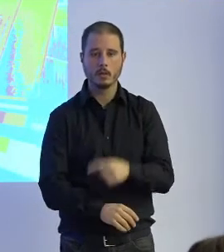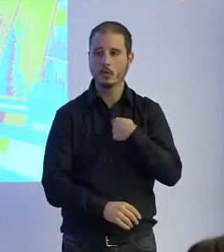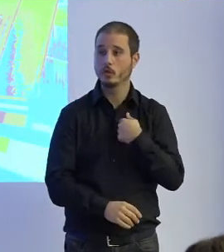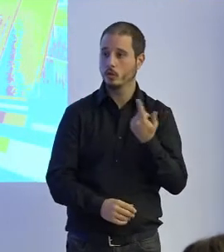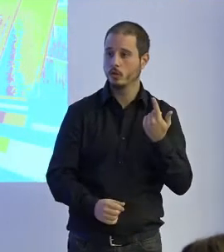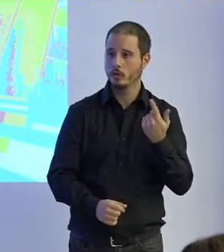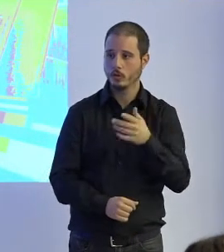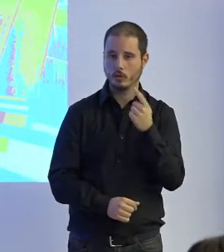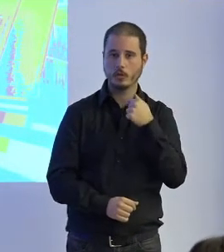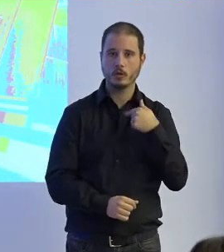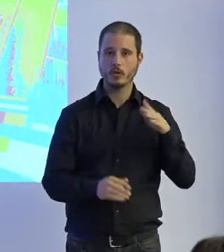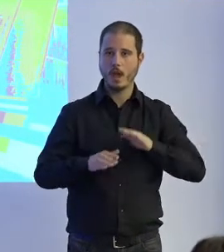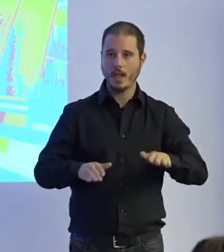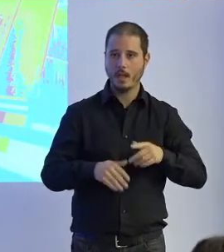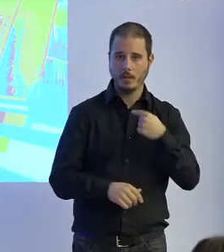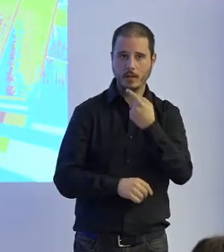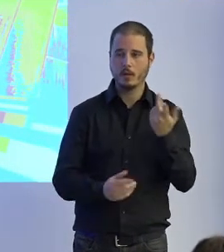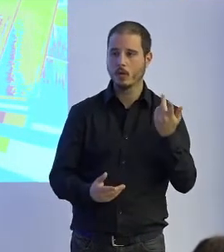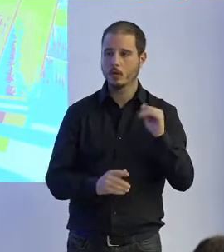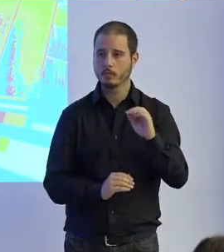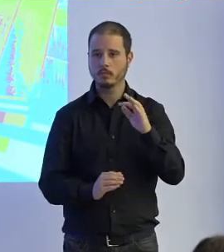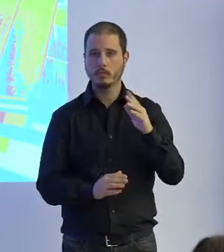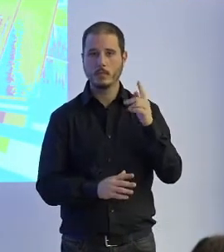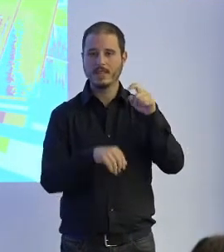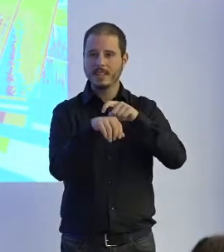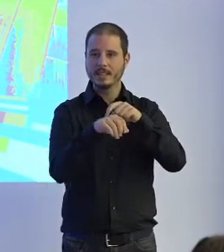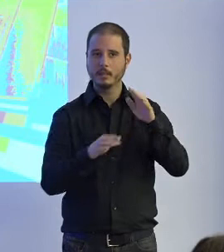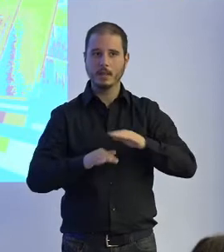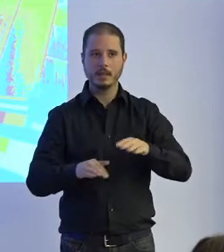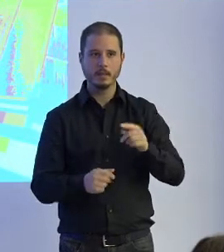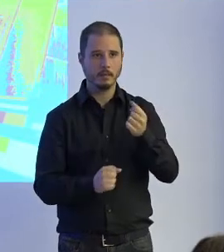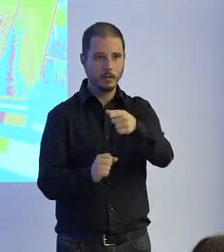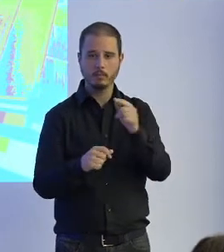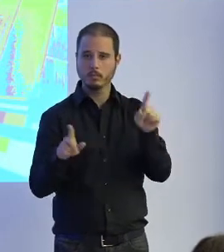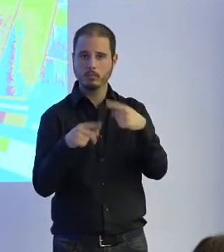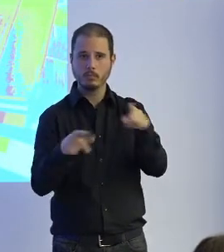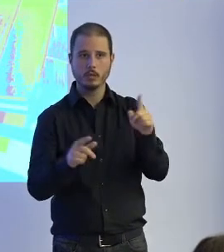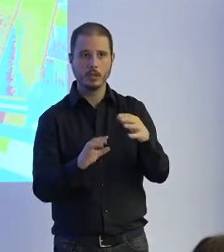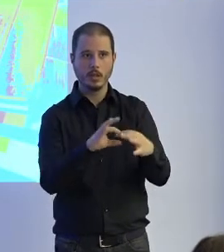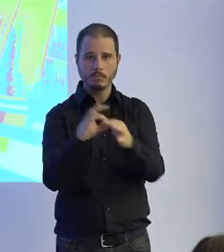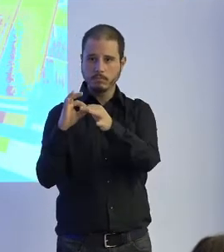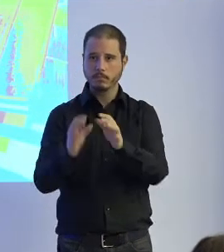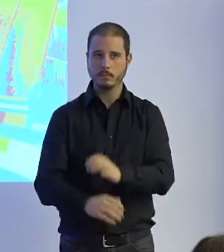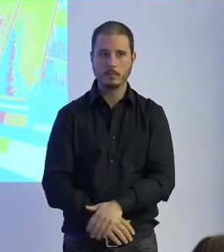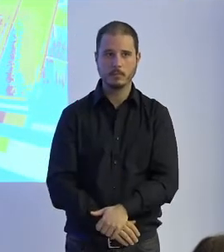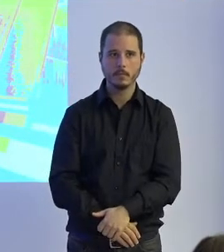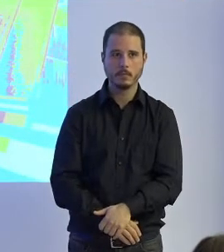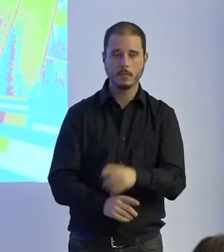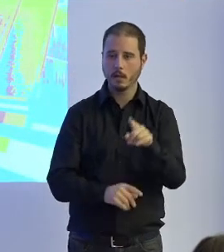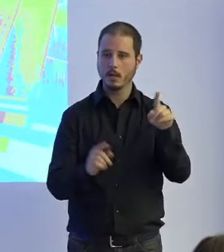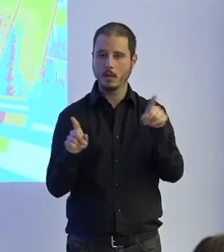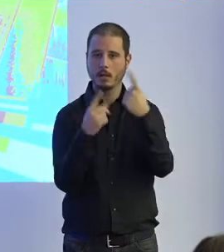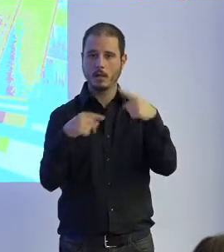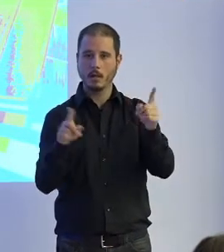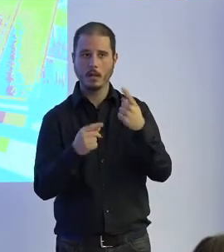sabrando cuento un poco por el acento y le digo folclore argentino y me pone luna tucumana acá me mató para Atahual Bayupanqui tocando una canción